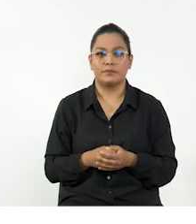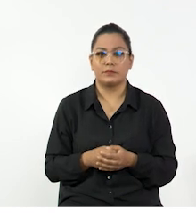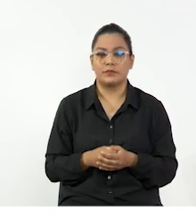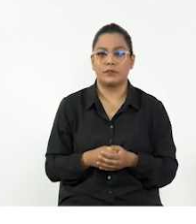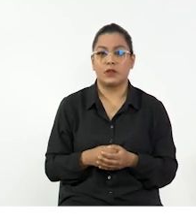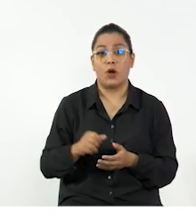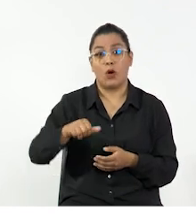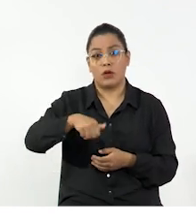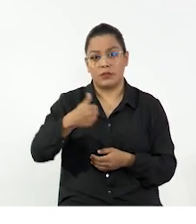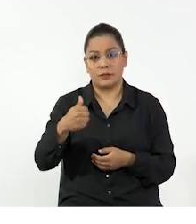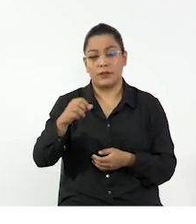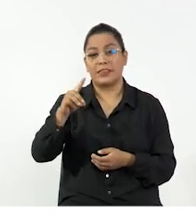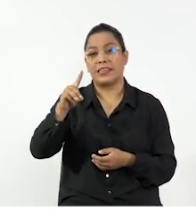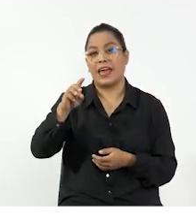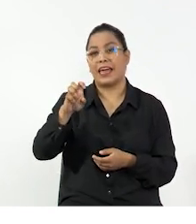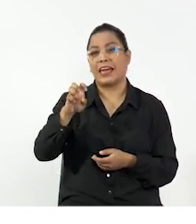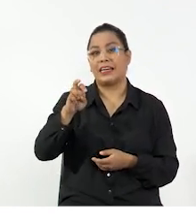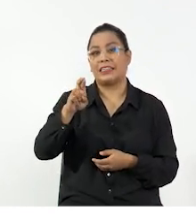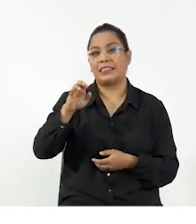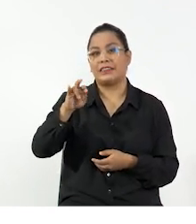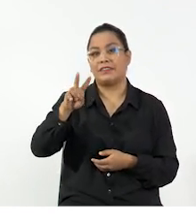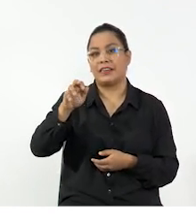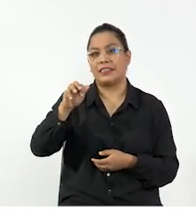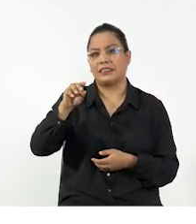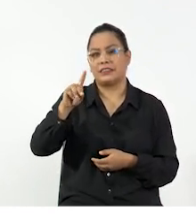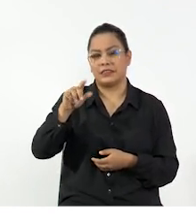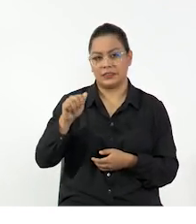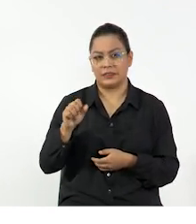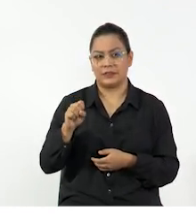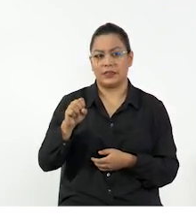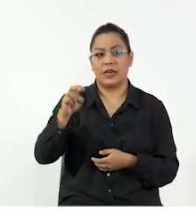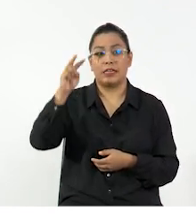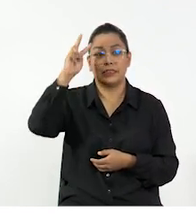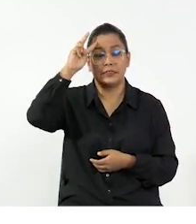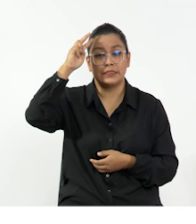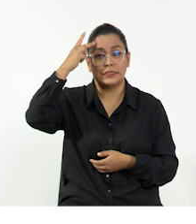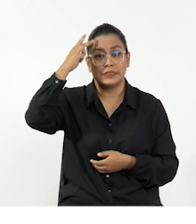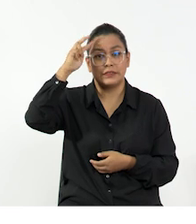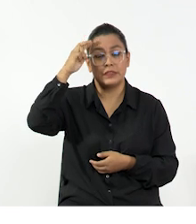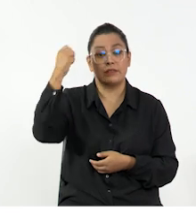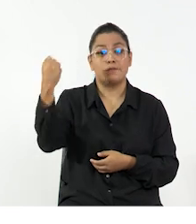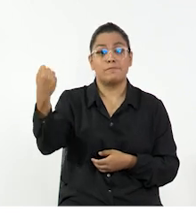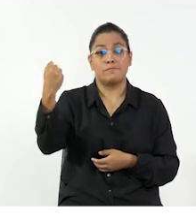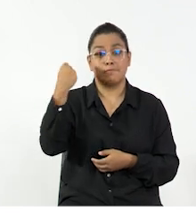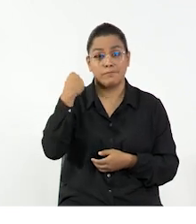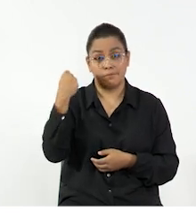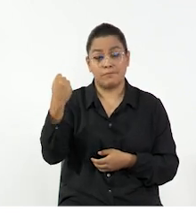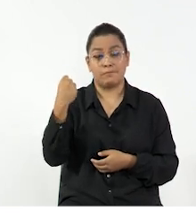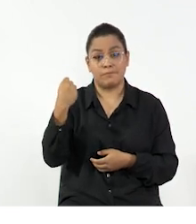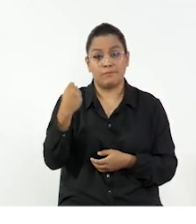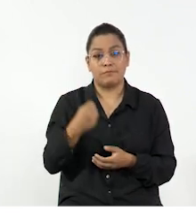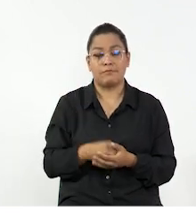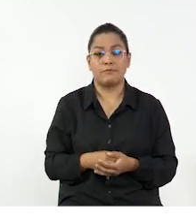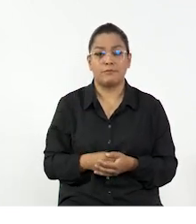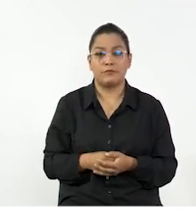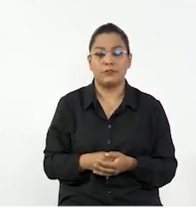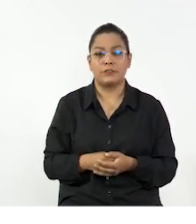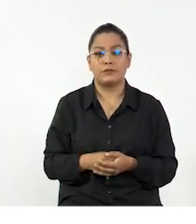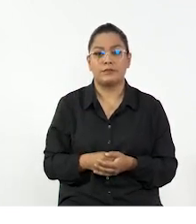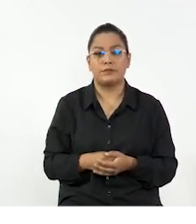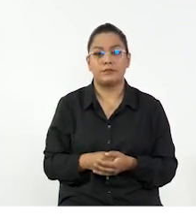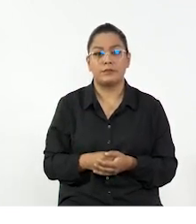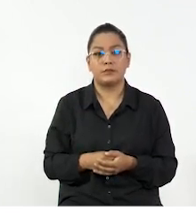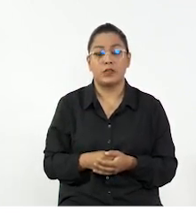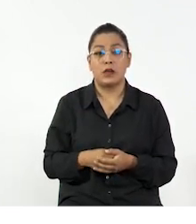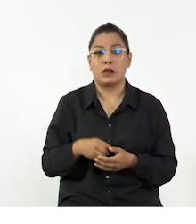independientes. Las magnitudes derivadas, por otro lado, son aquellas magnitudes que se derivan de magnitudes fundamentales